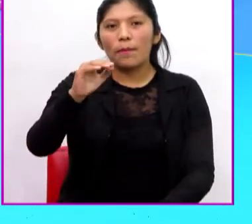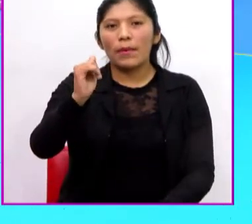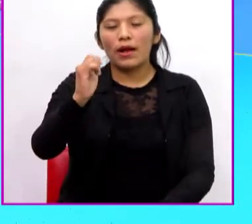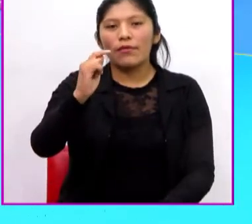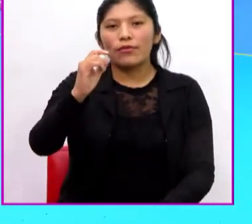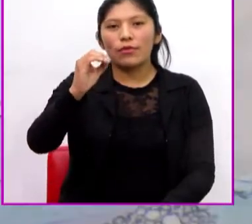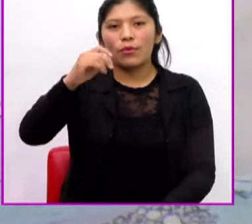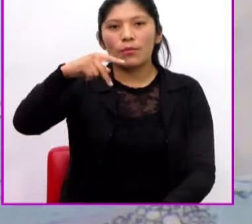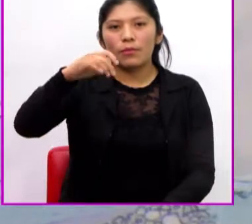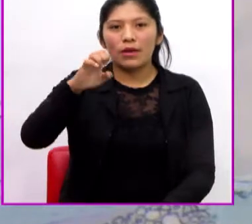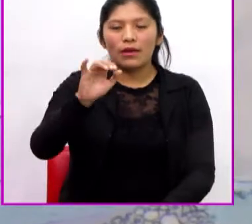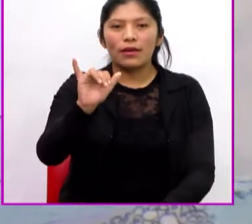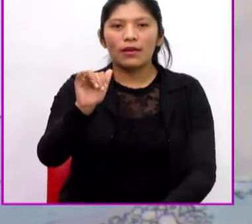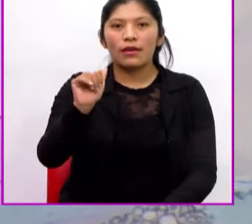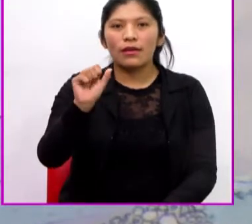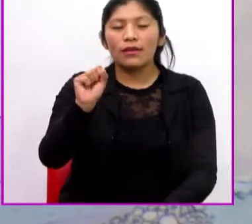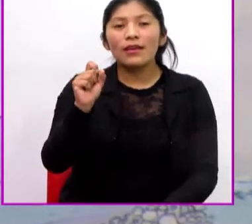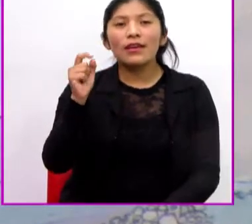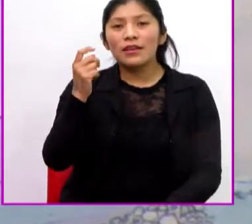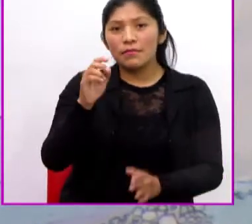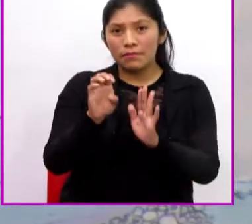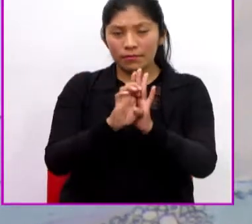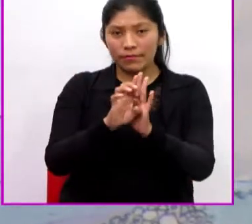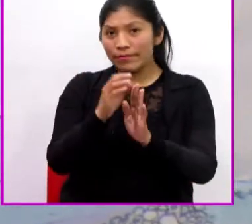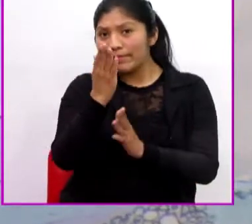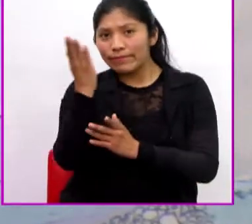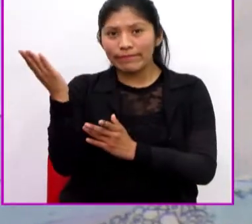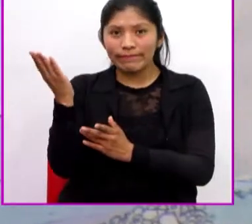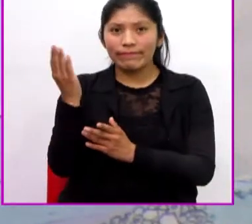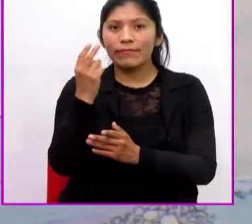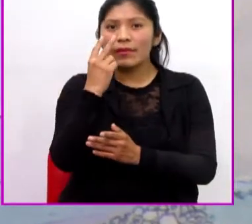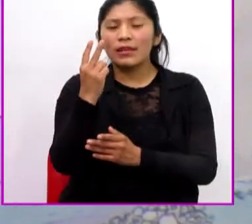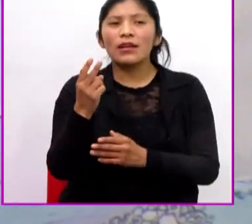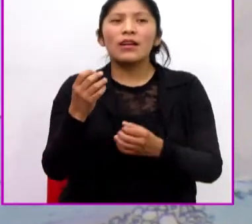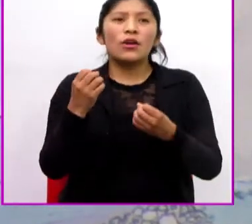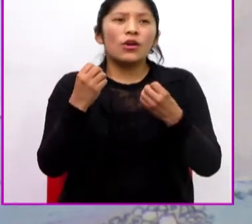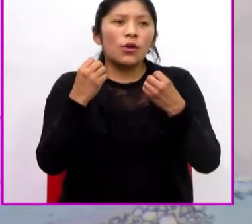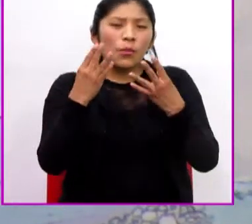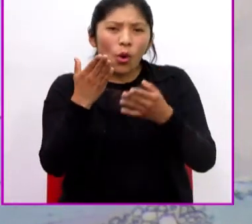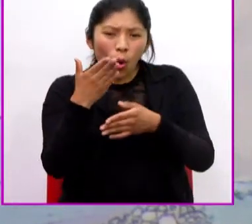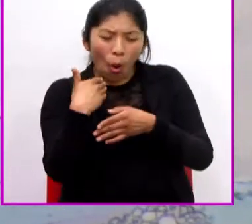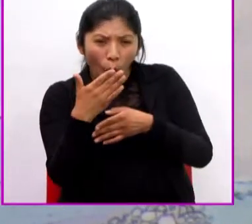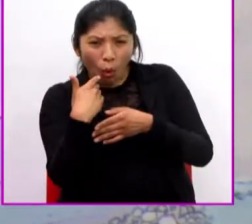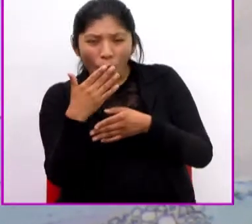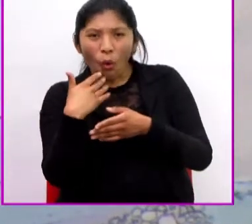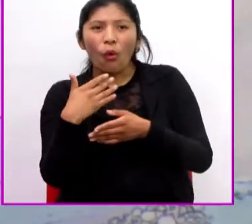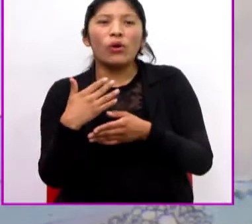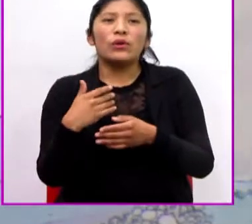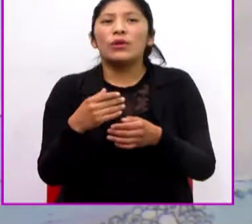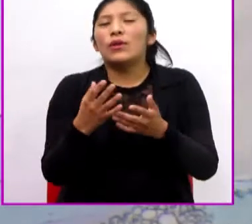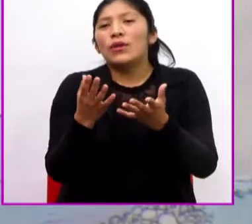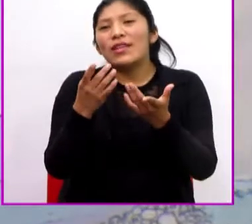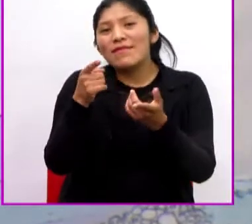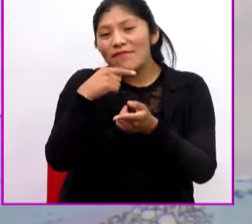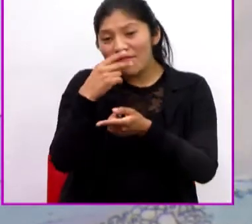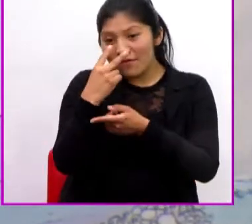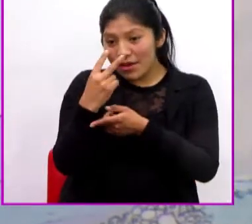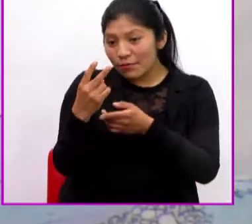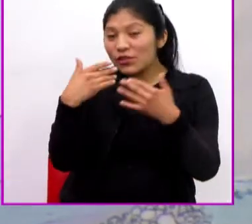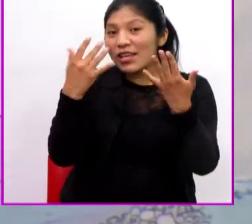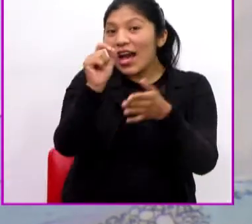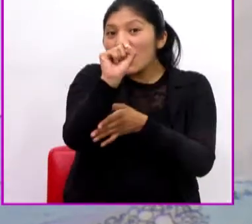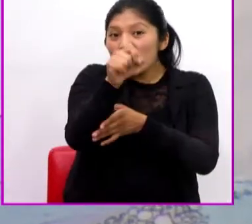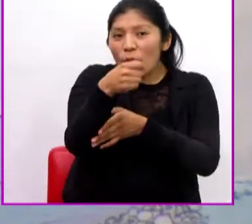La viñeta número uno que dice, Arta yajuita, caserita. Vemos que existe una coma.